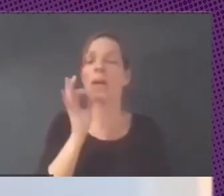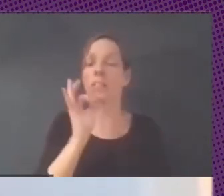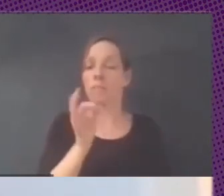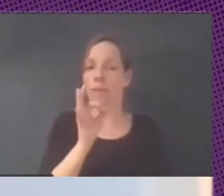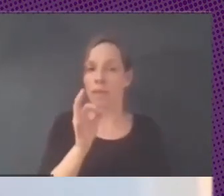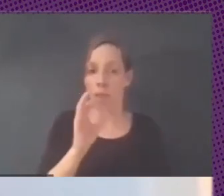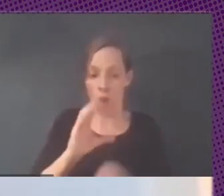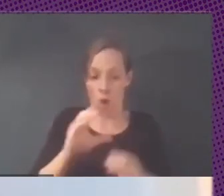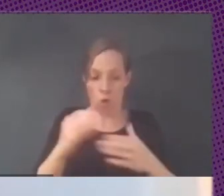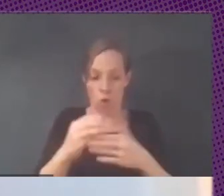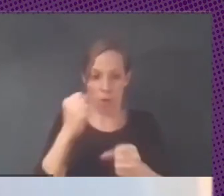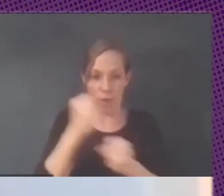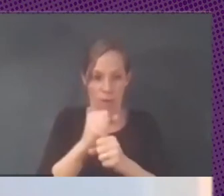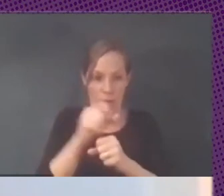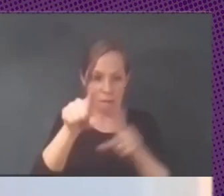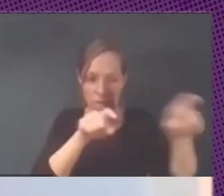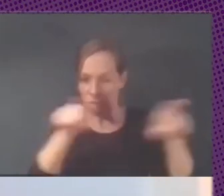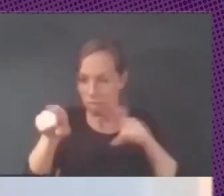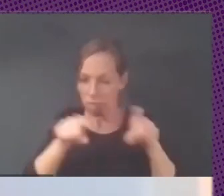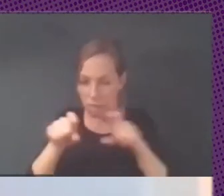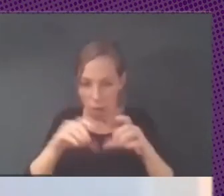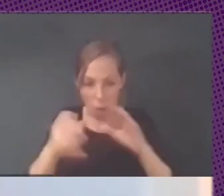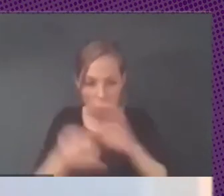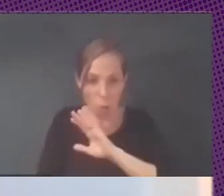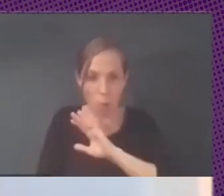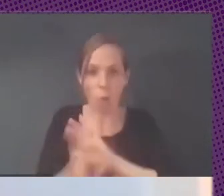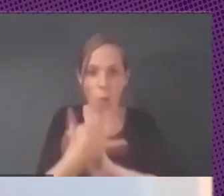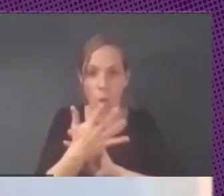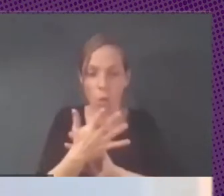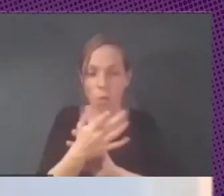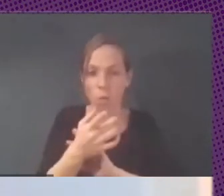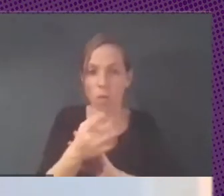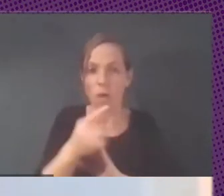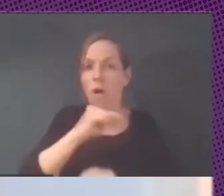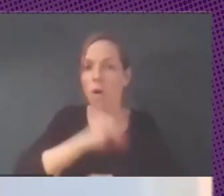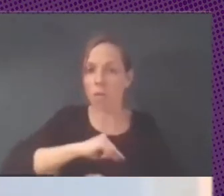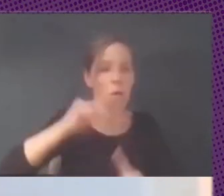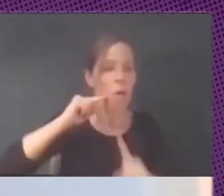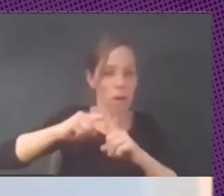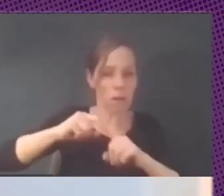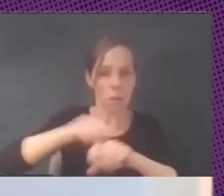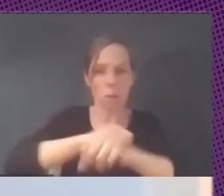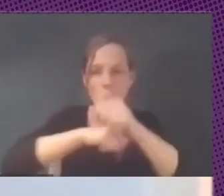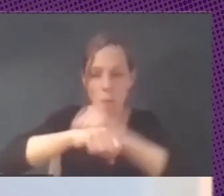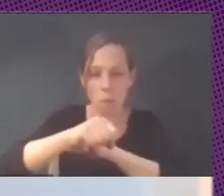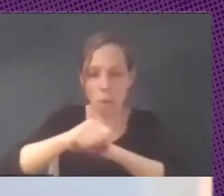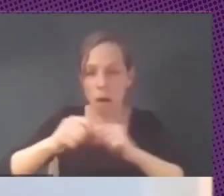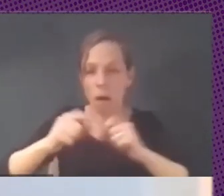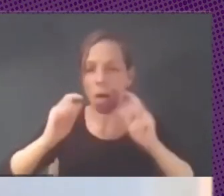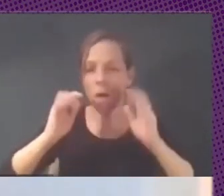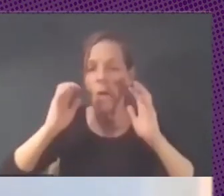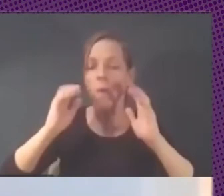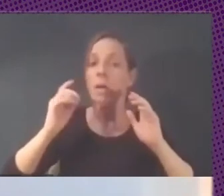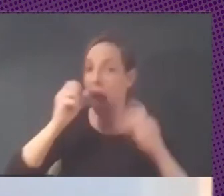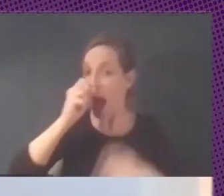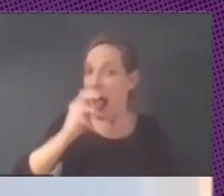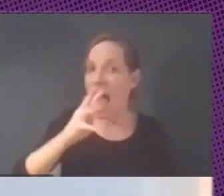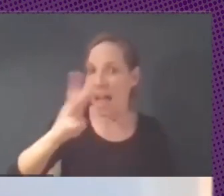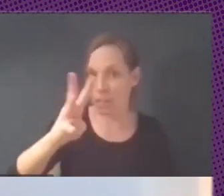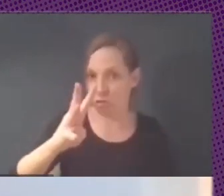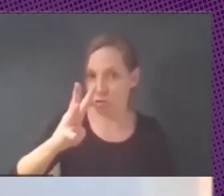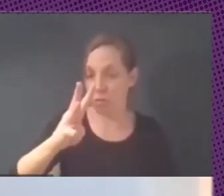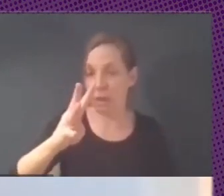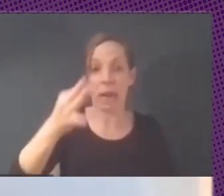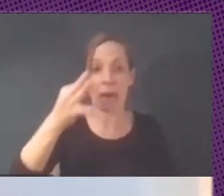armar grupos de trabajo que estén concientizados para hacer cosas y es muy fácil desarmarlo es más el que viene otro de otra